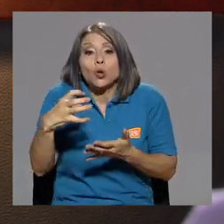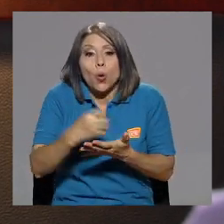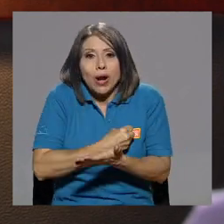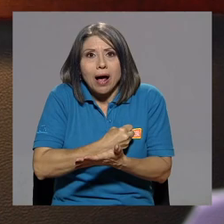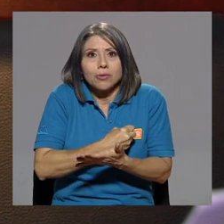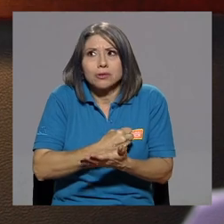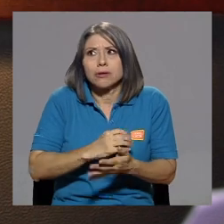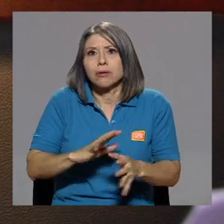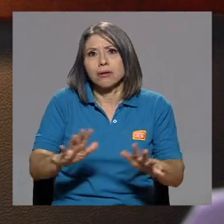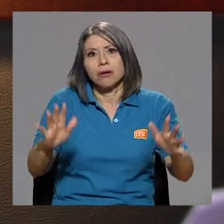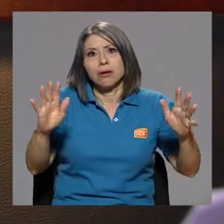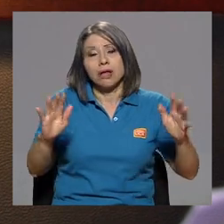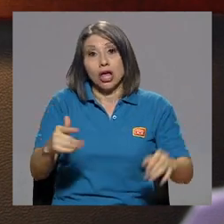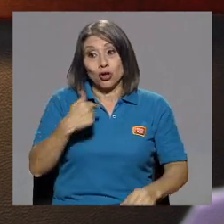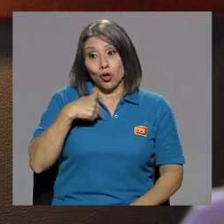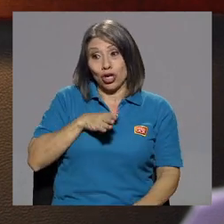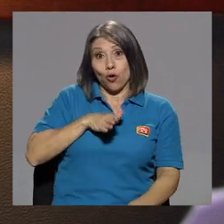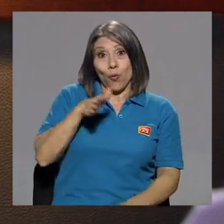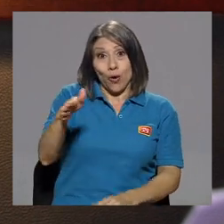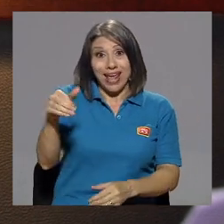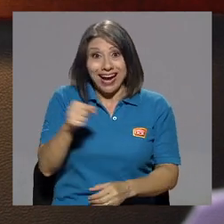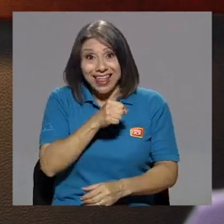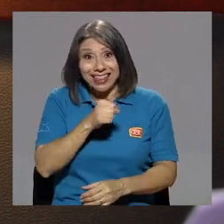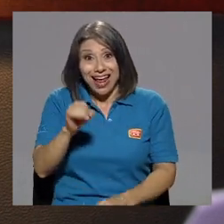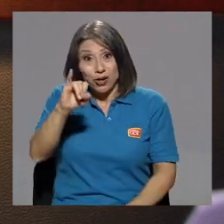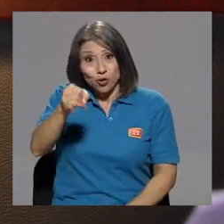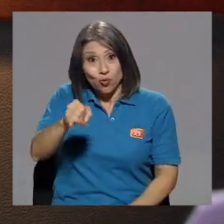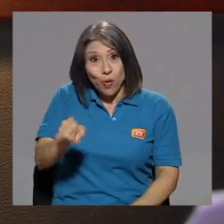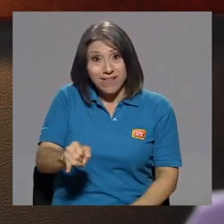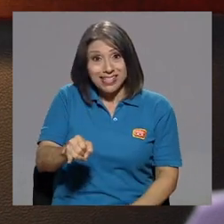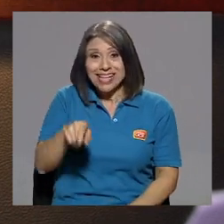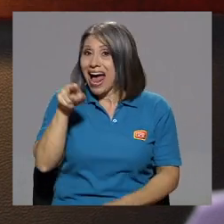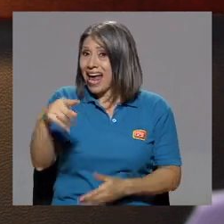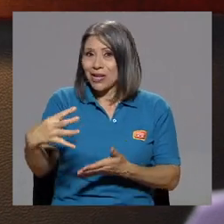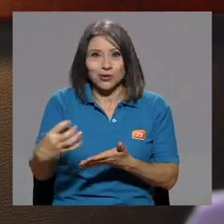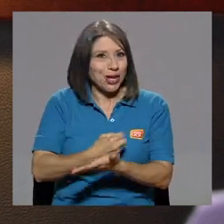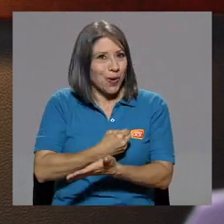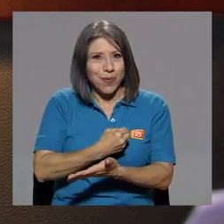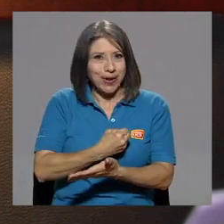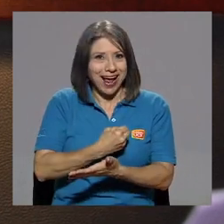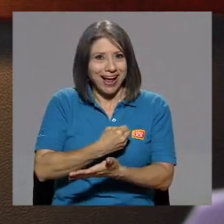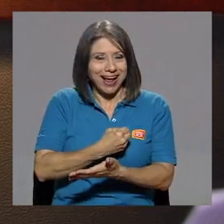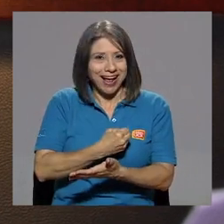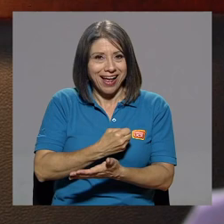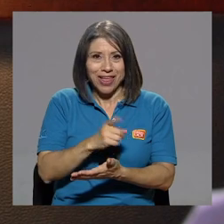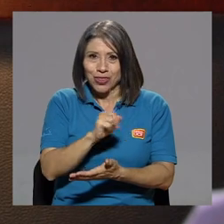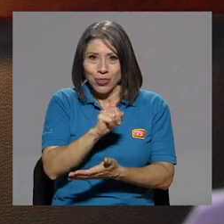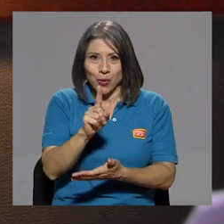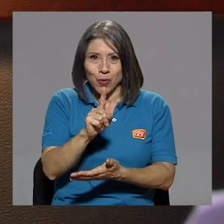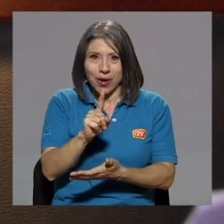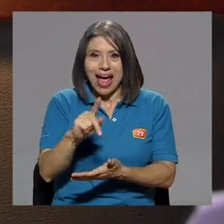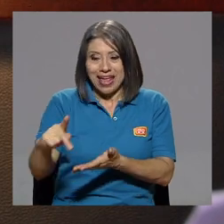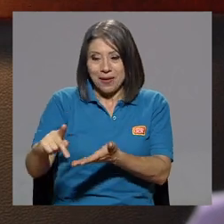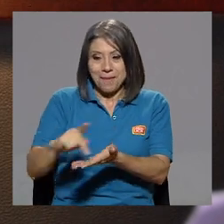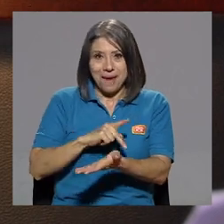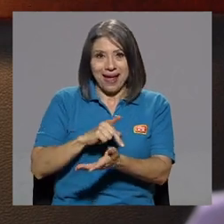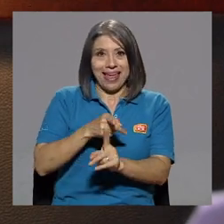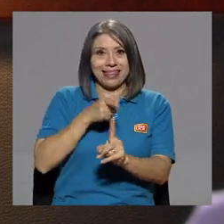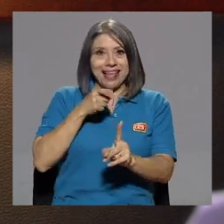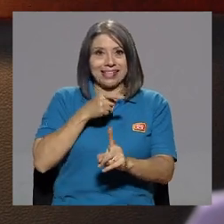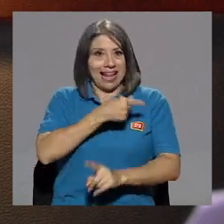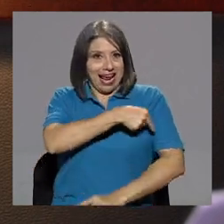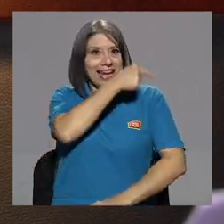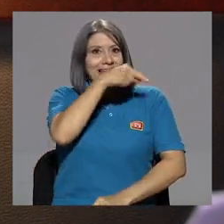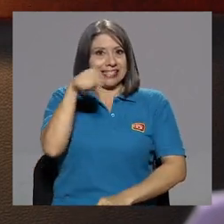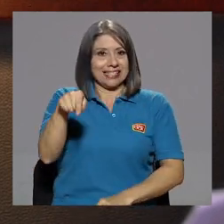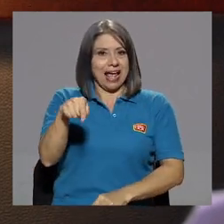Y donde yo voy a cantar los jueves no se cobra. Es plata que sale de la gerencia, ¿verdad? Pero